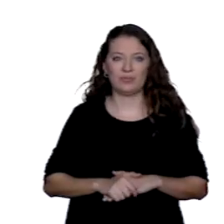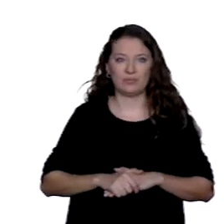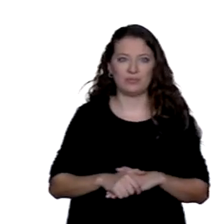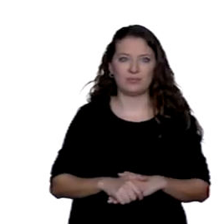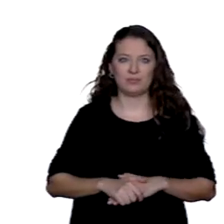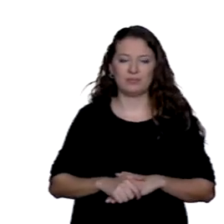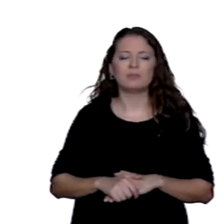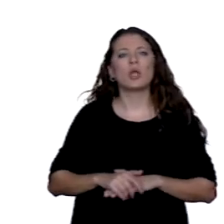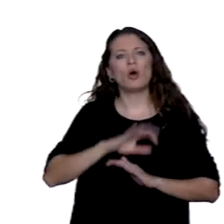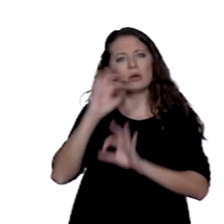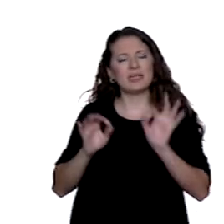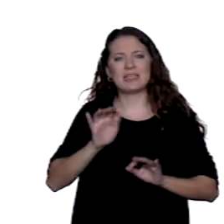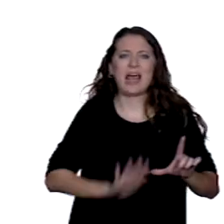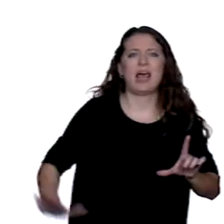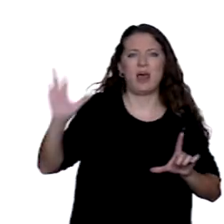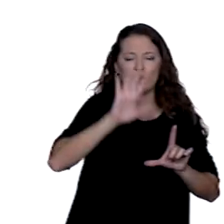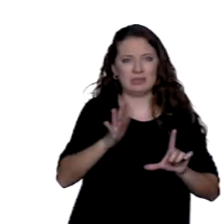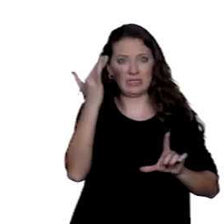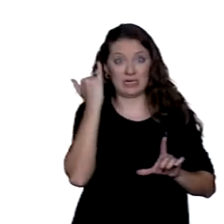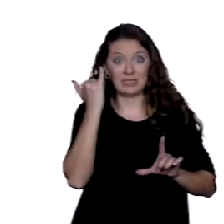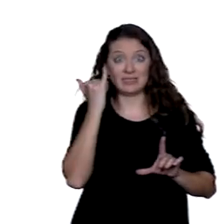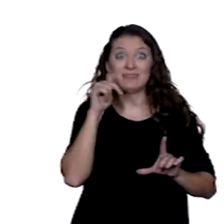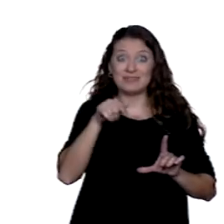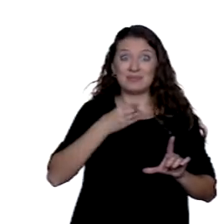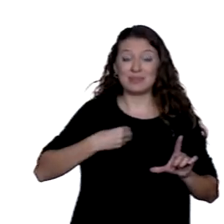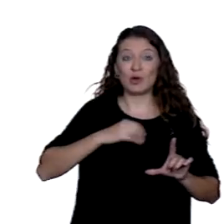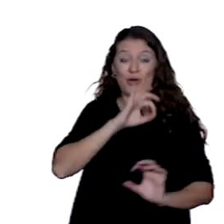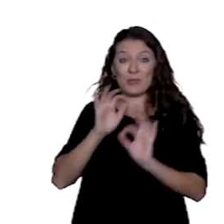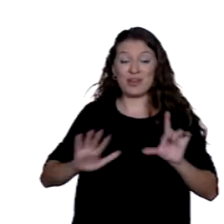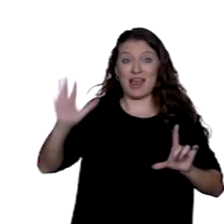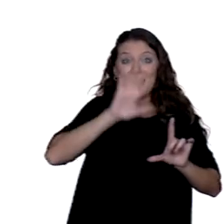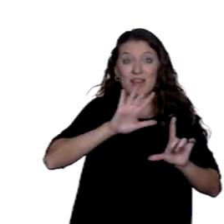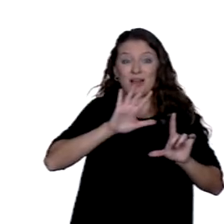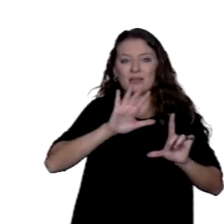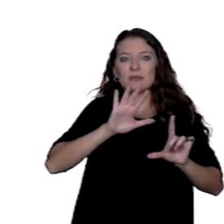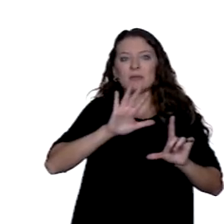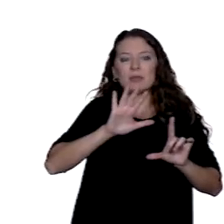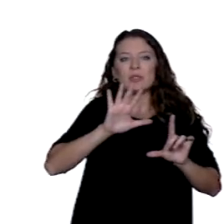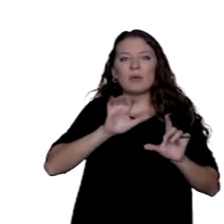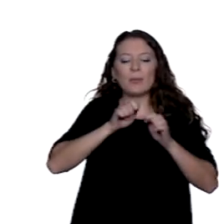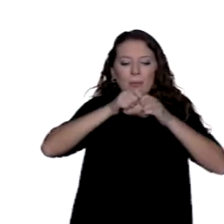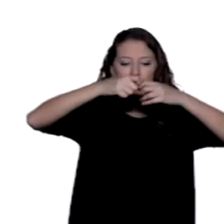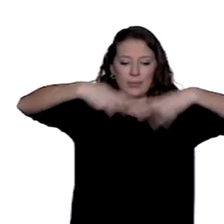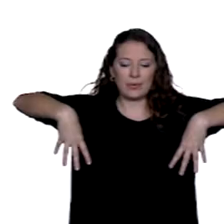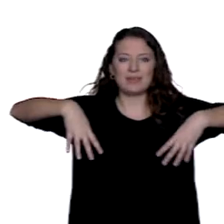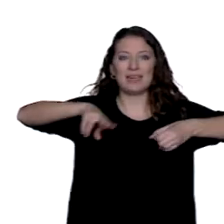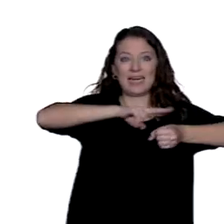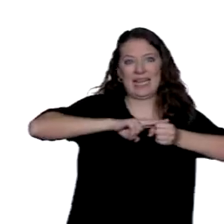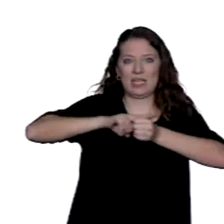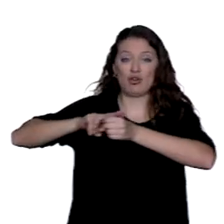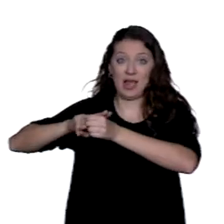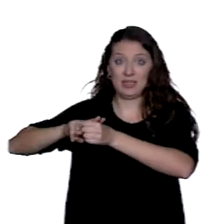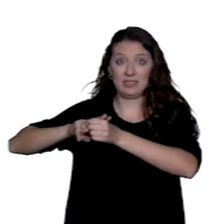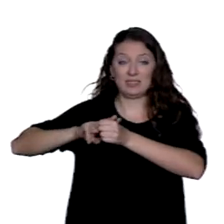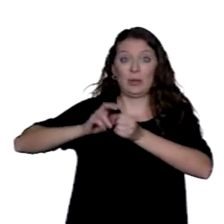organismos nacionales. A su vez, estos organismos nacionales se agrupan o se integran en organismos regionales y a su vez